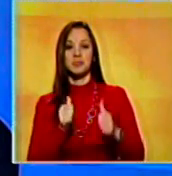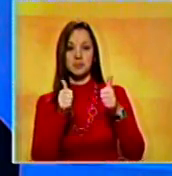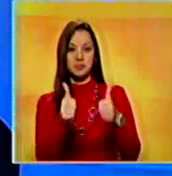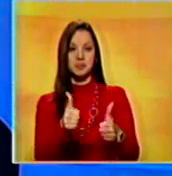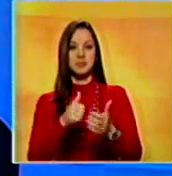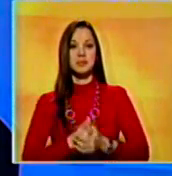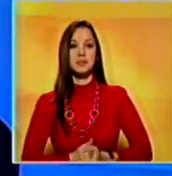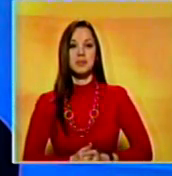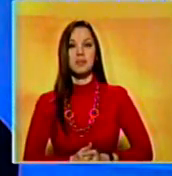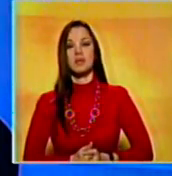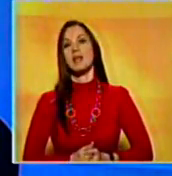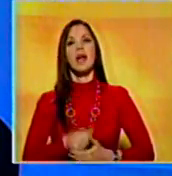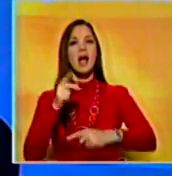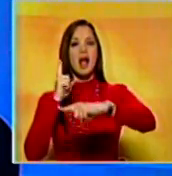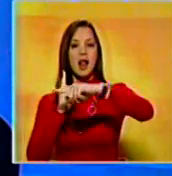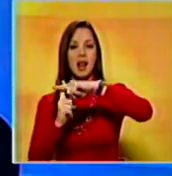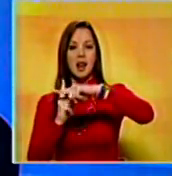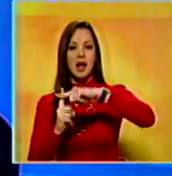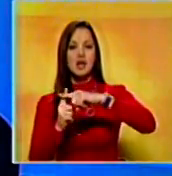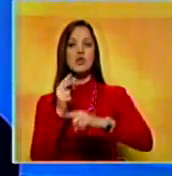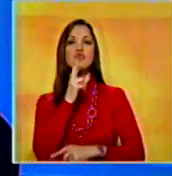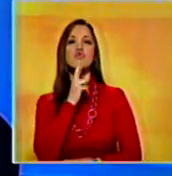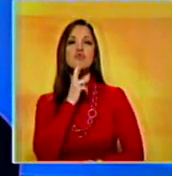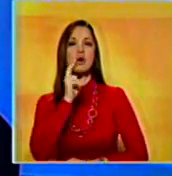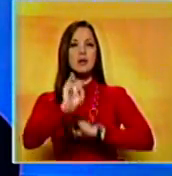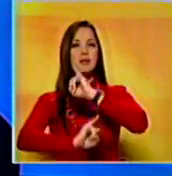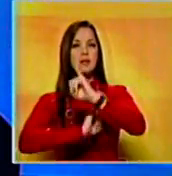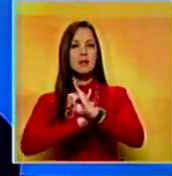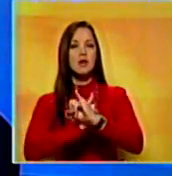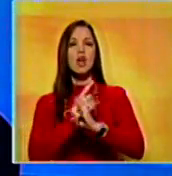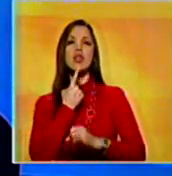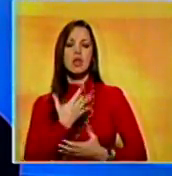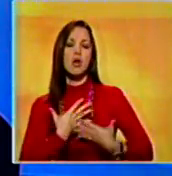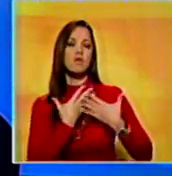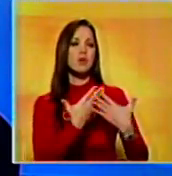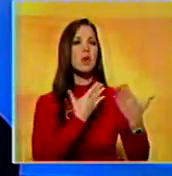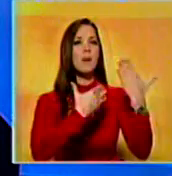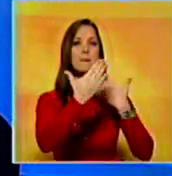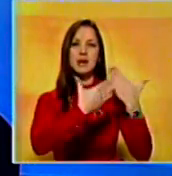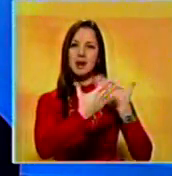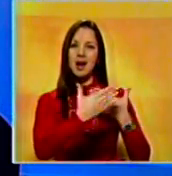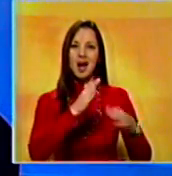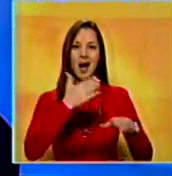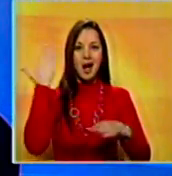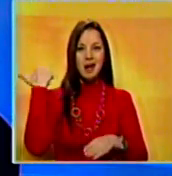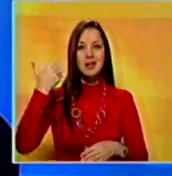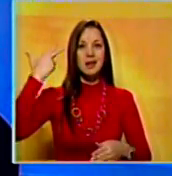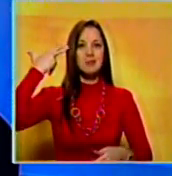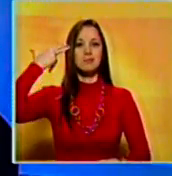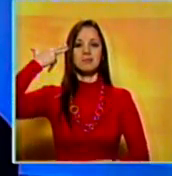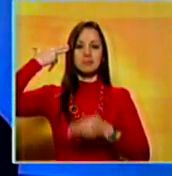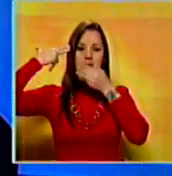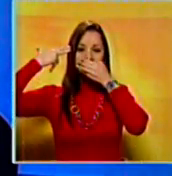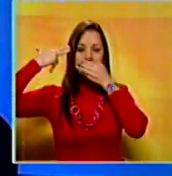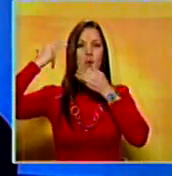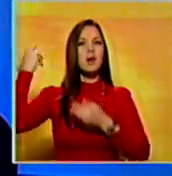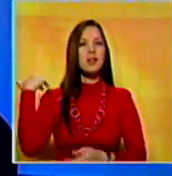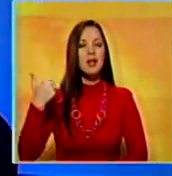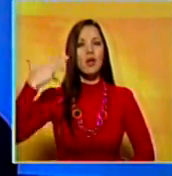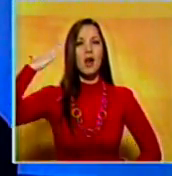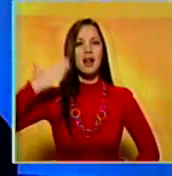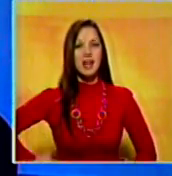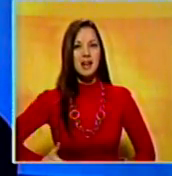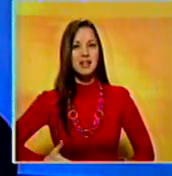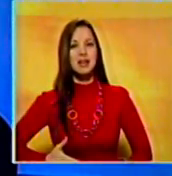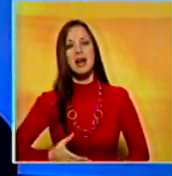La Cruz Roja Internacional se ofreció a mediar para la liberación del general del ejército Rubén Alzate, secuestrado pasado domingo